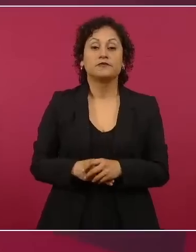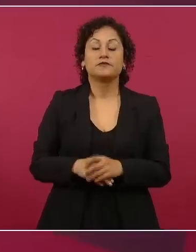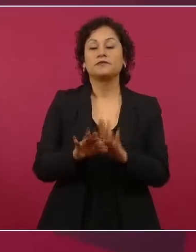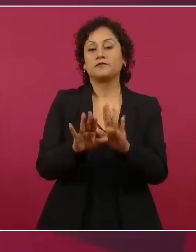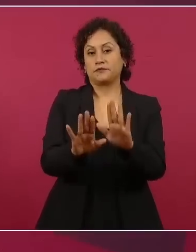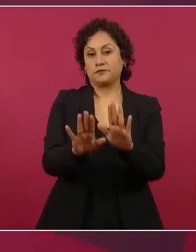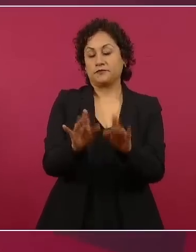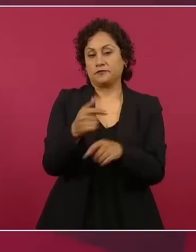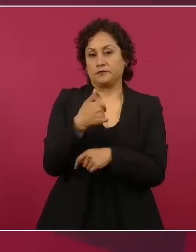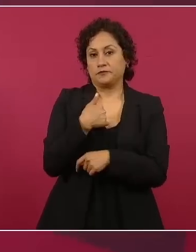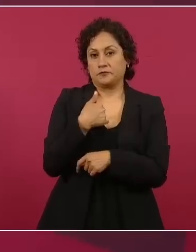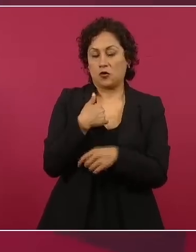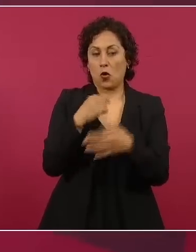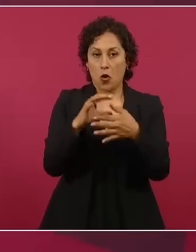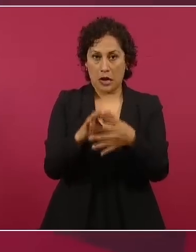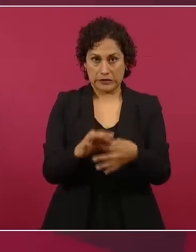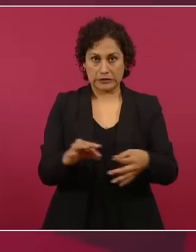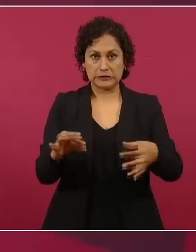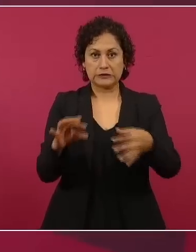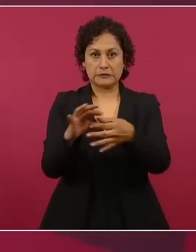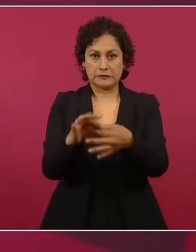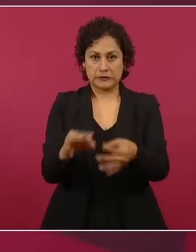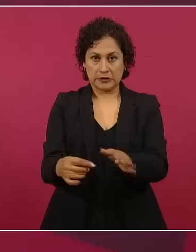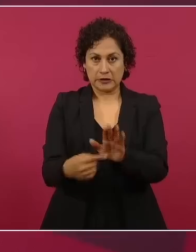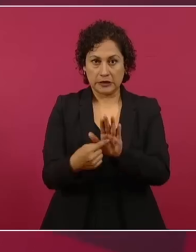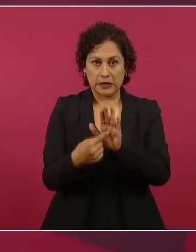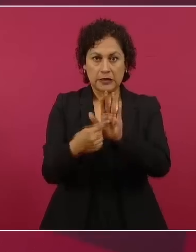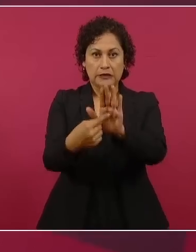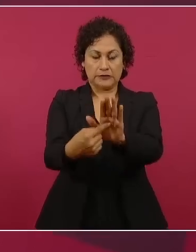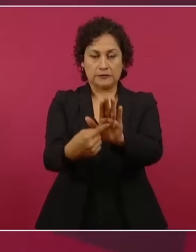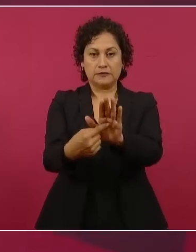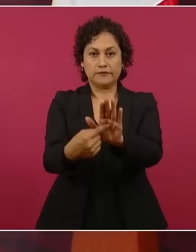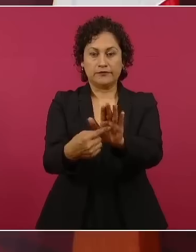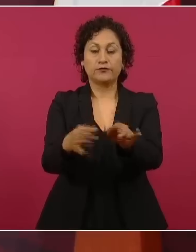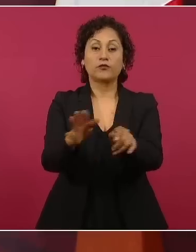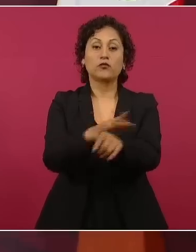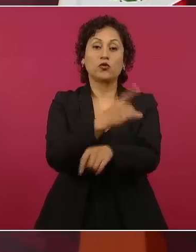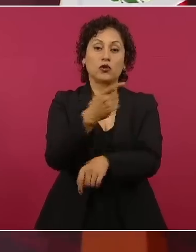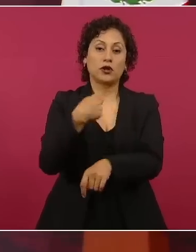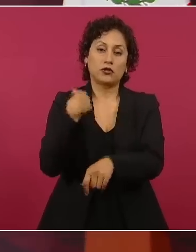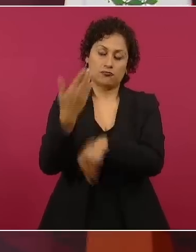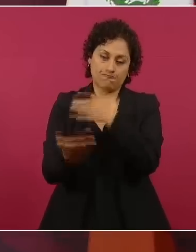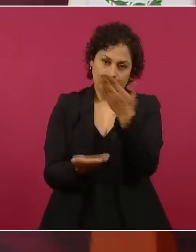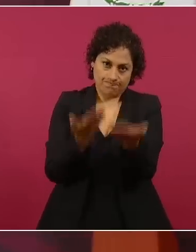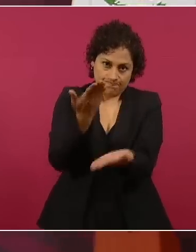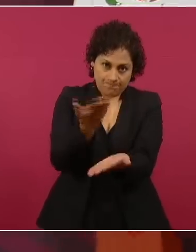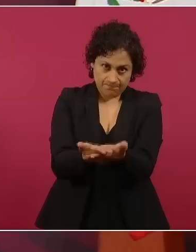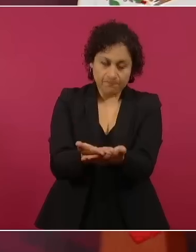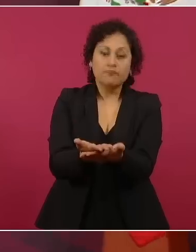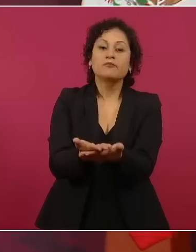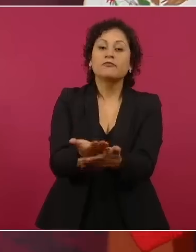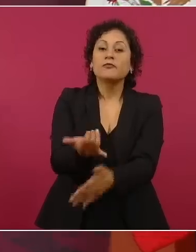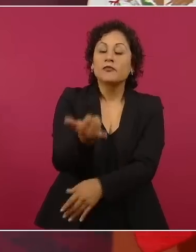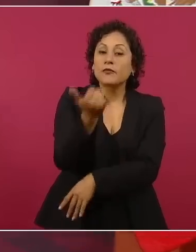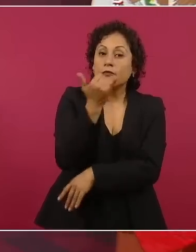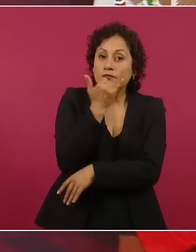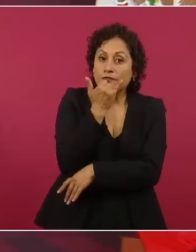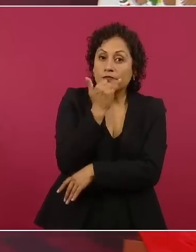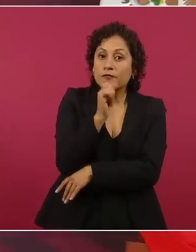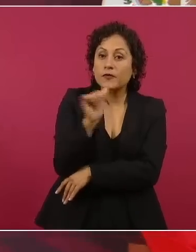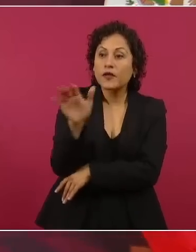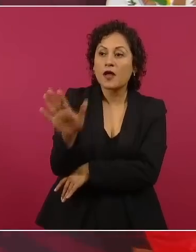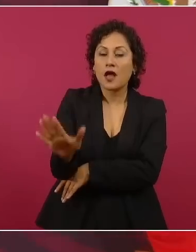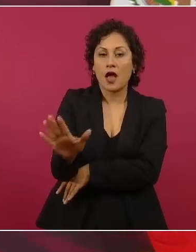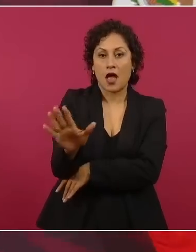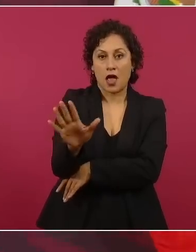Voy a exponerlo porque le quiero ofrecer disculpas a la doctora Elizabeth, que estuvo